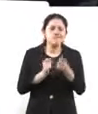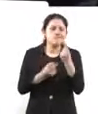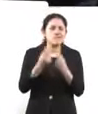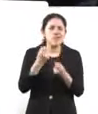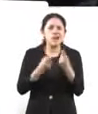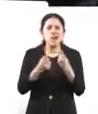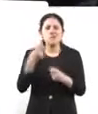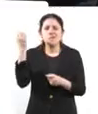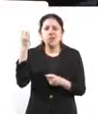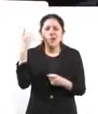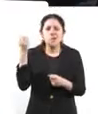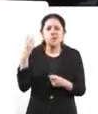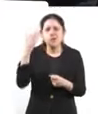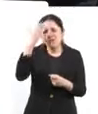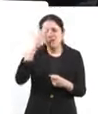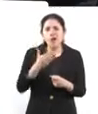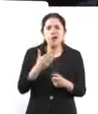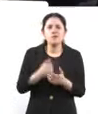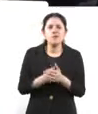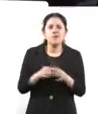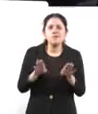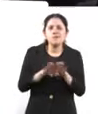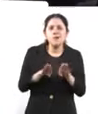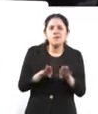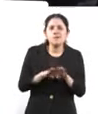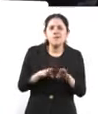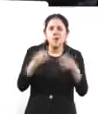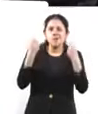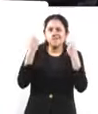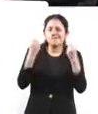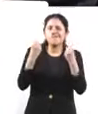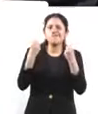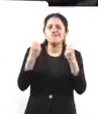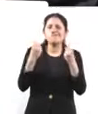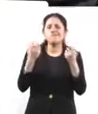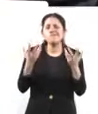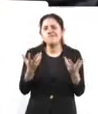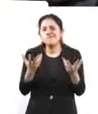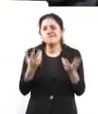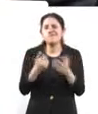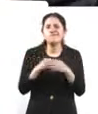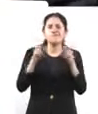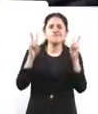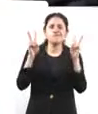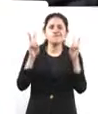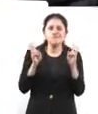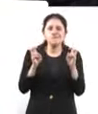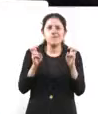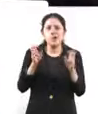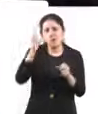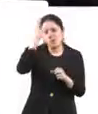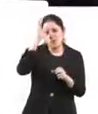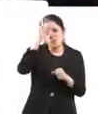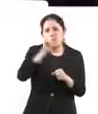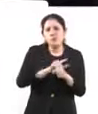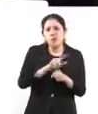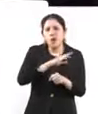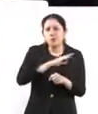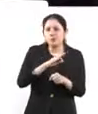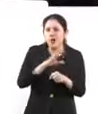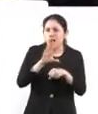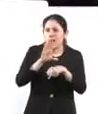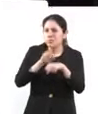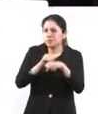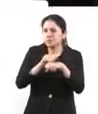fuertes, así, no sé, hay de todo tipo de expresiones culturales, no sé si también… ¿Hay